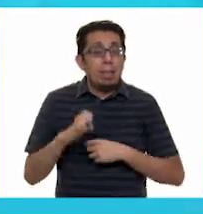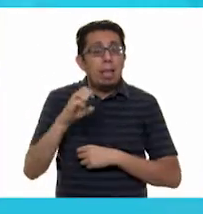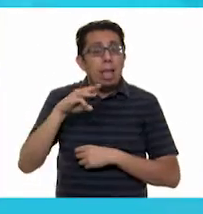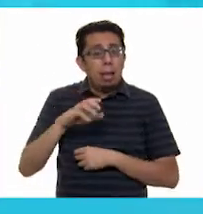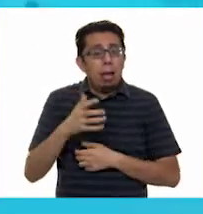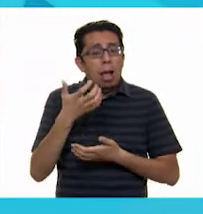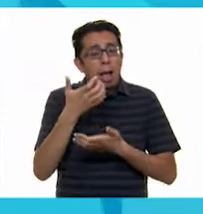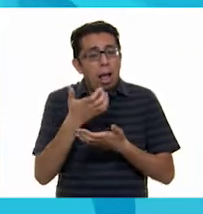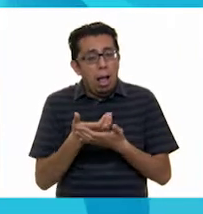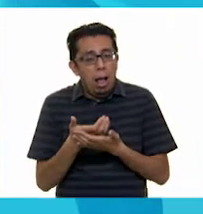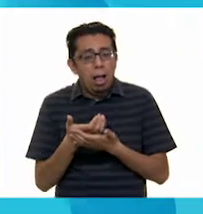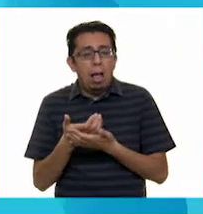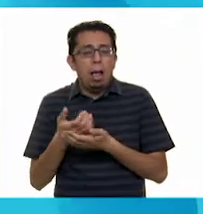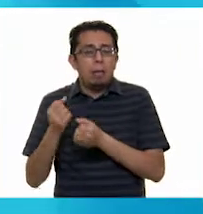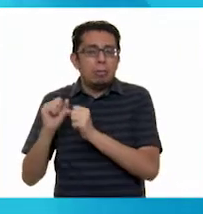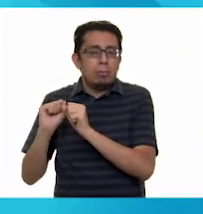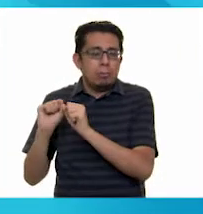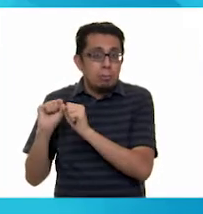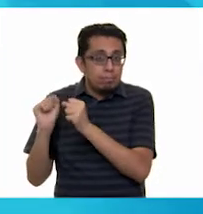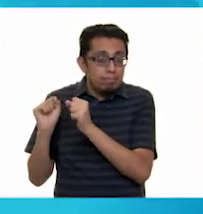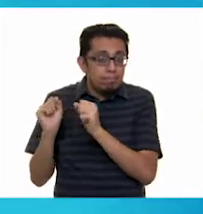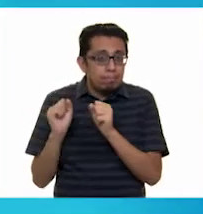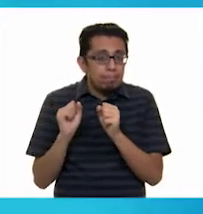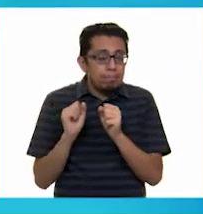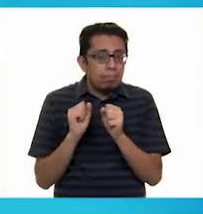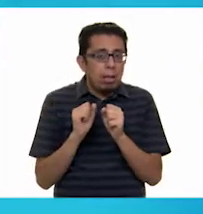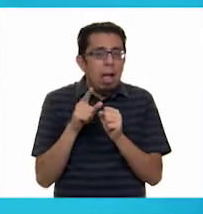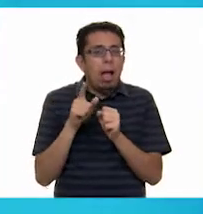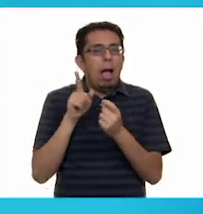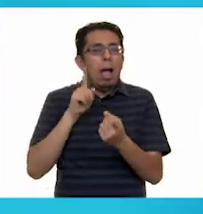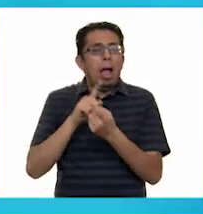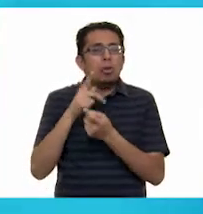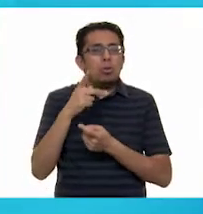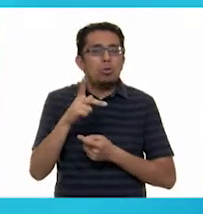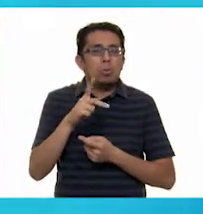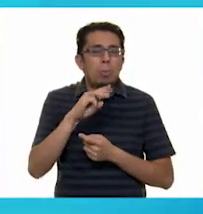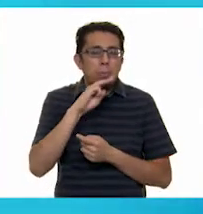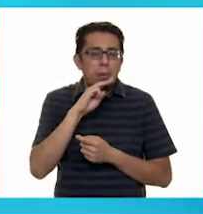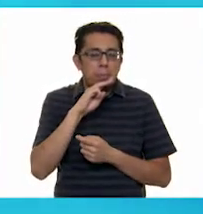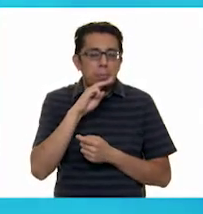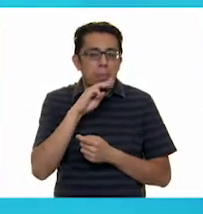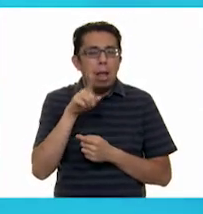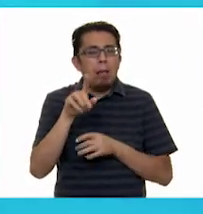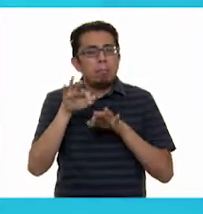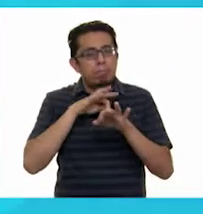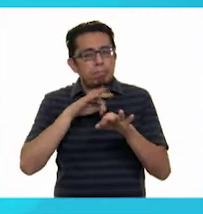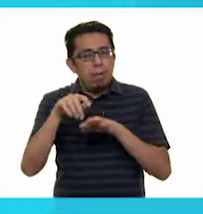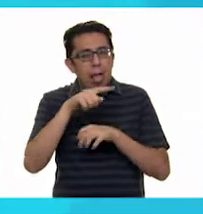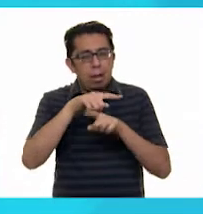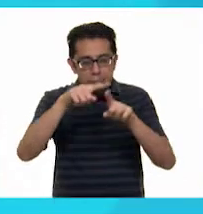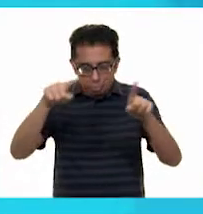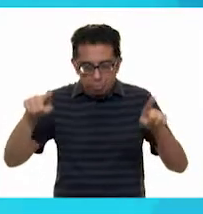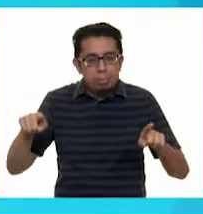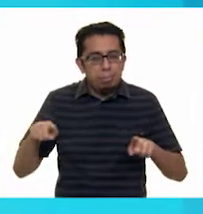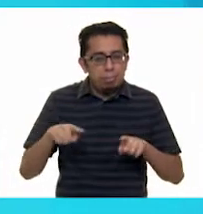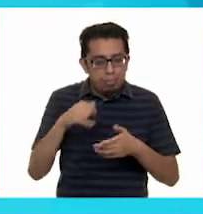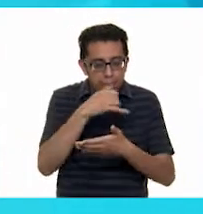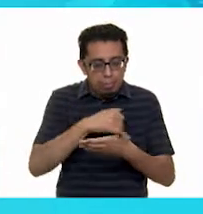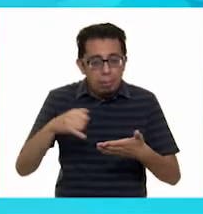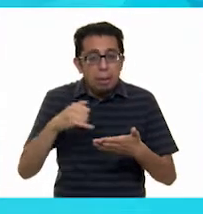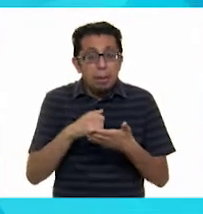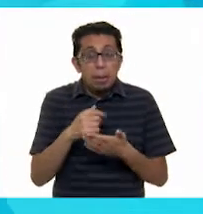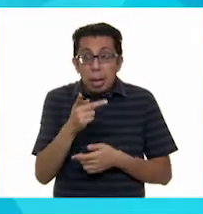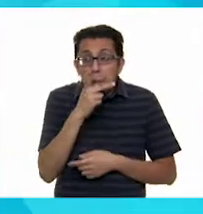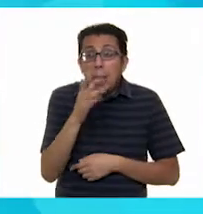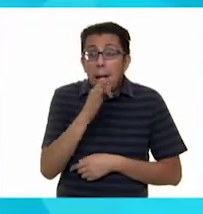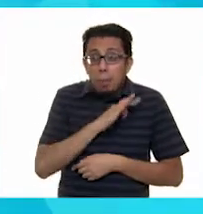cansa de correr, va a encontrarse con su papá, que está trabajando en su parcela. ¡Papá! ¿Puedo tener un